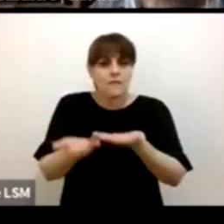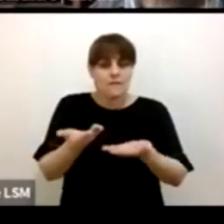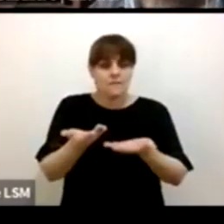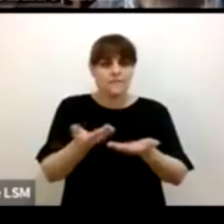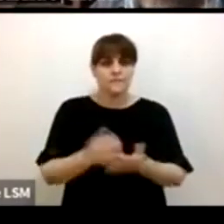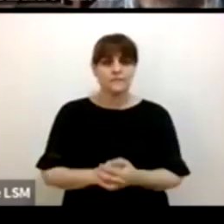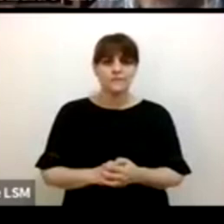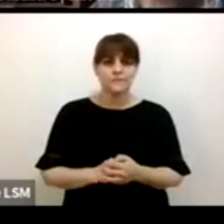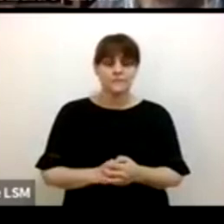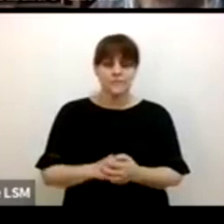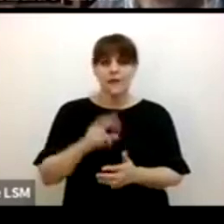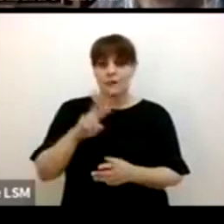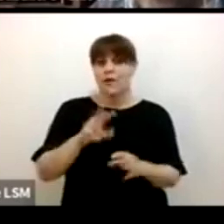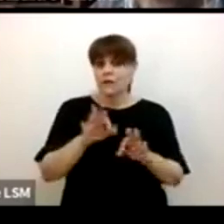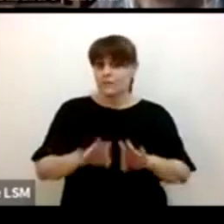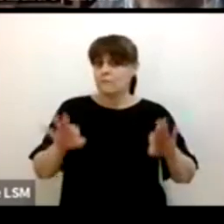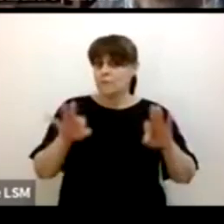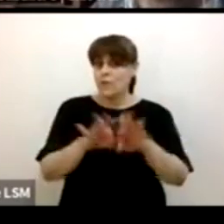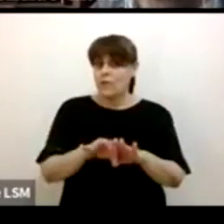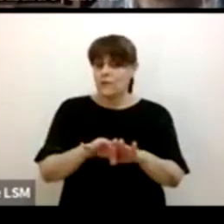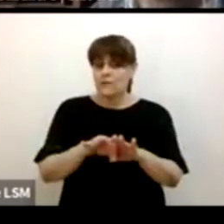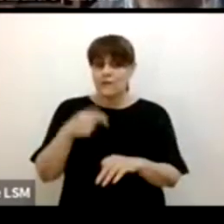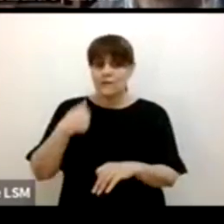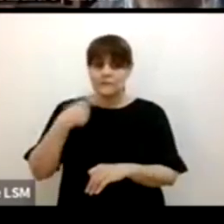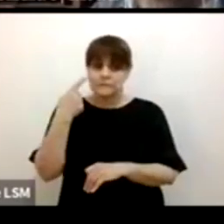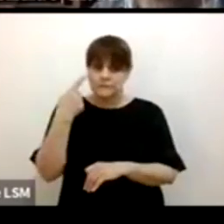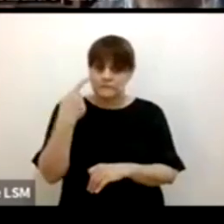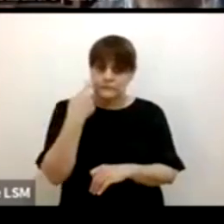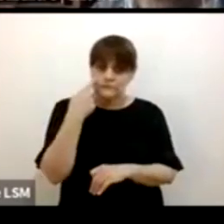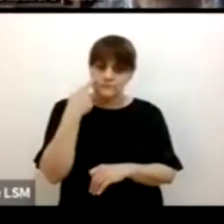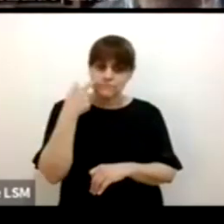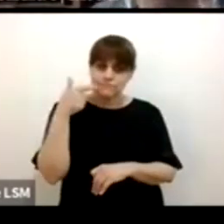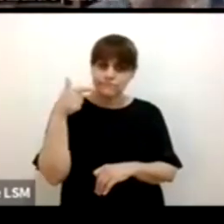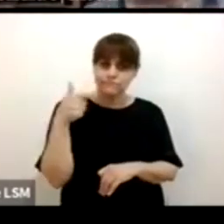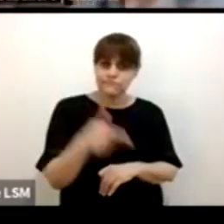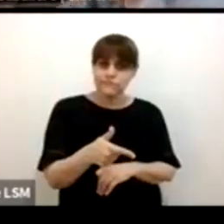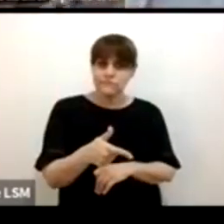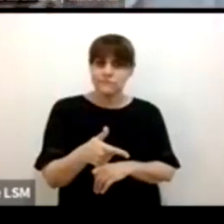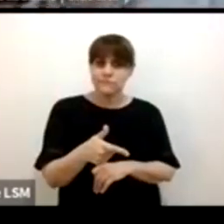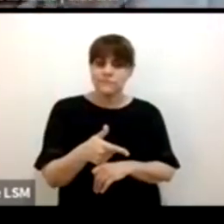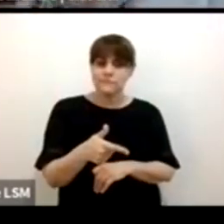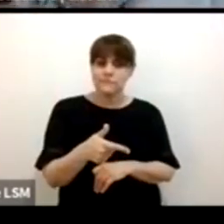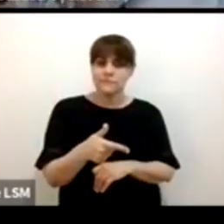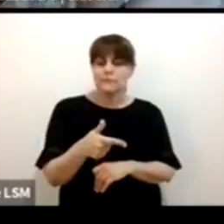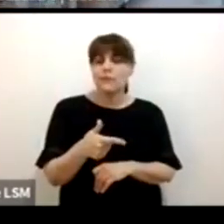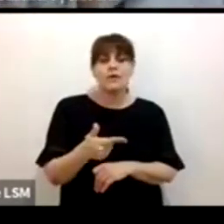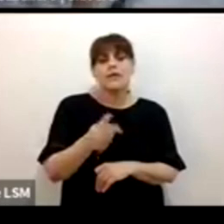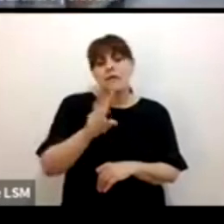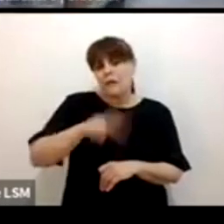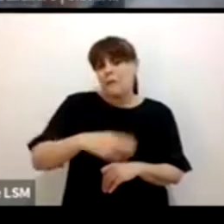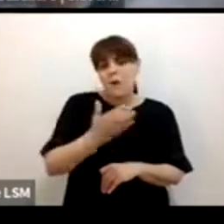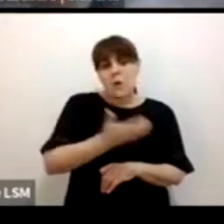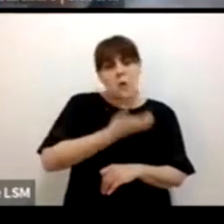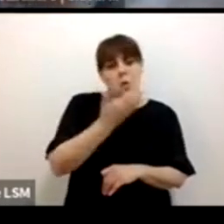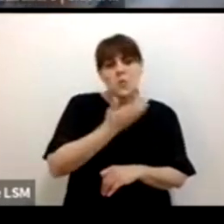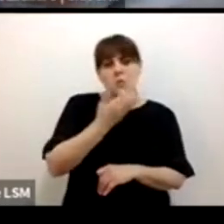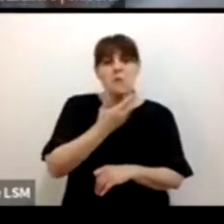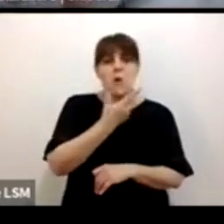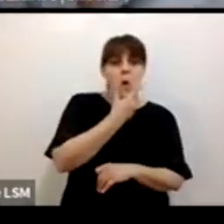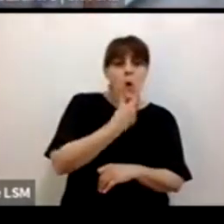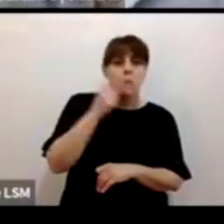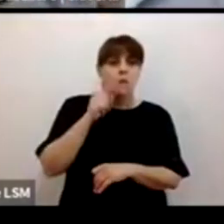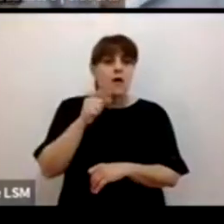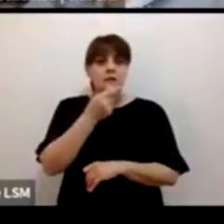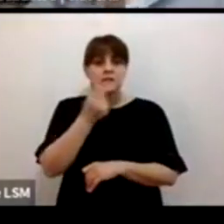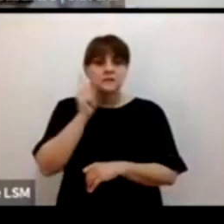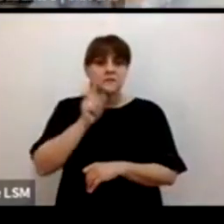todavía tenemos, es común que no veamos representación mixta en los paneles y les